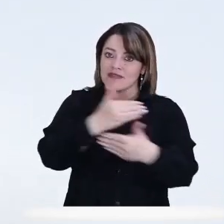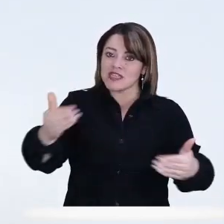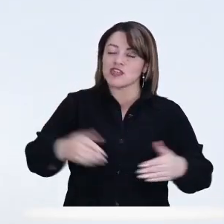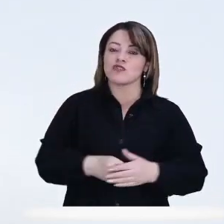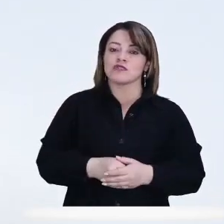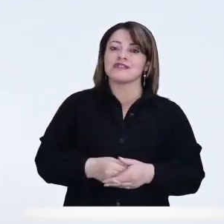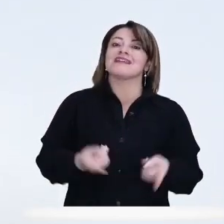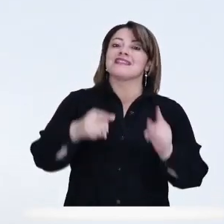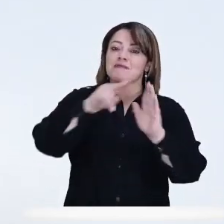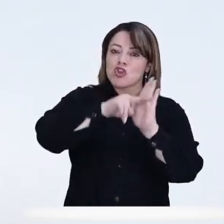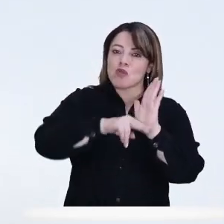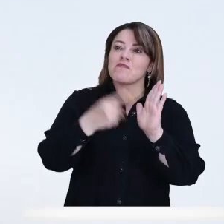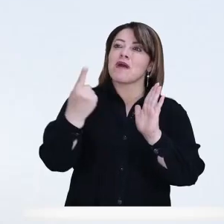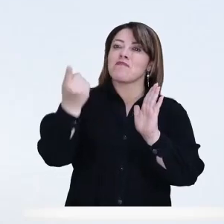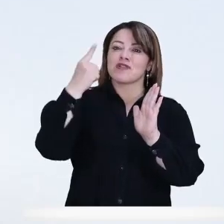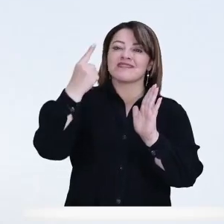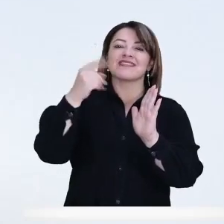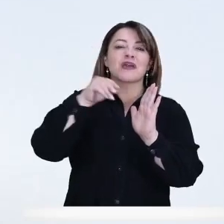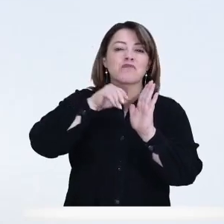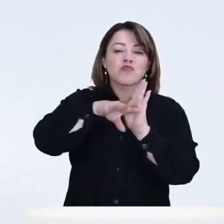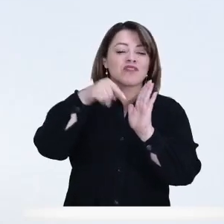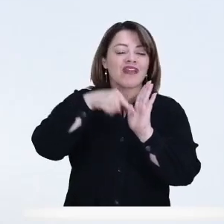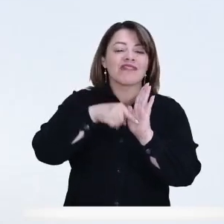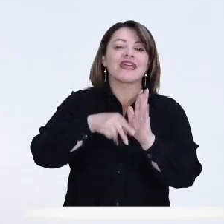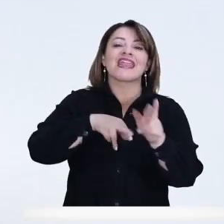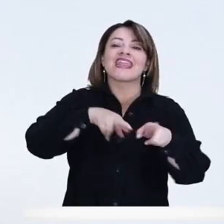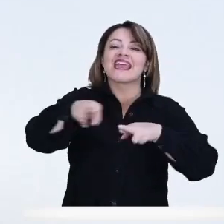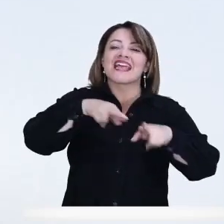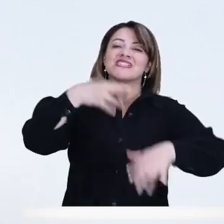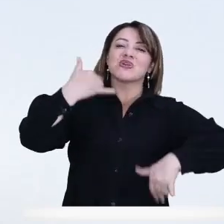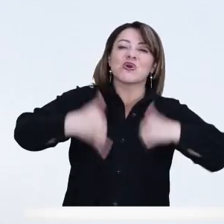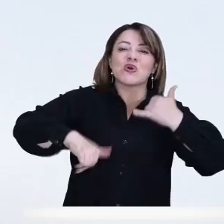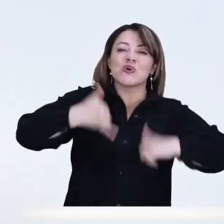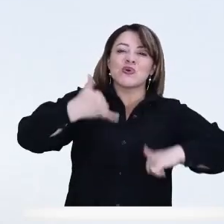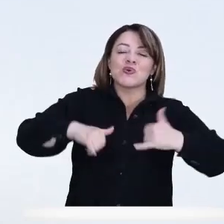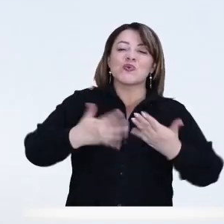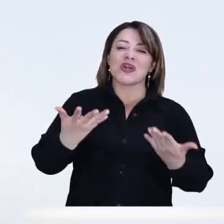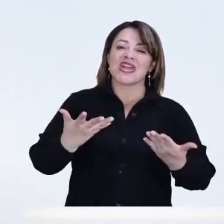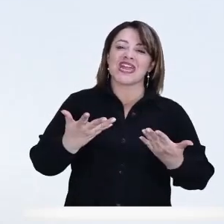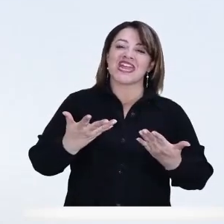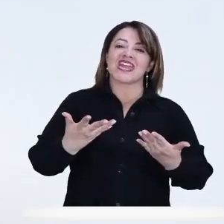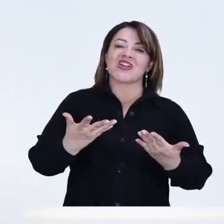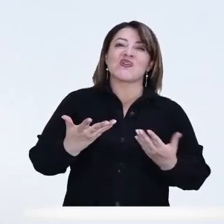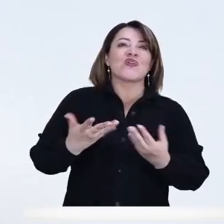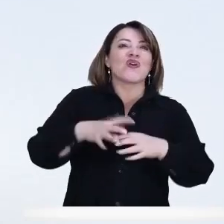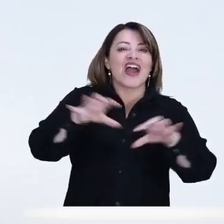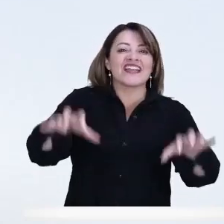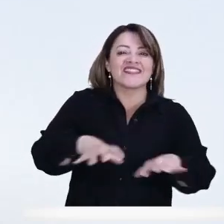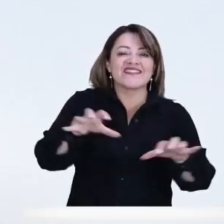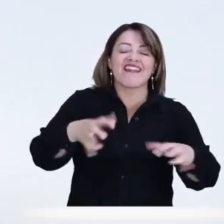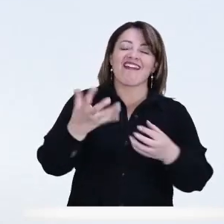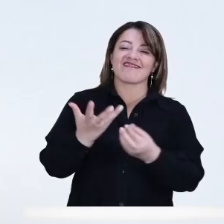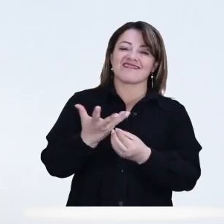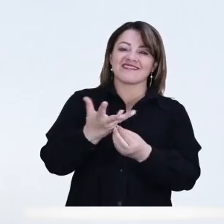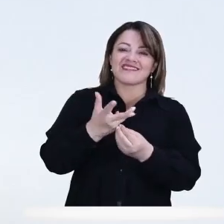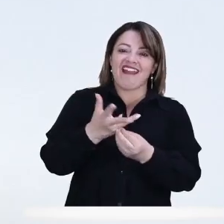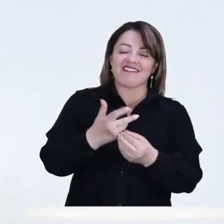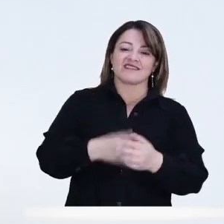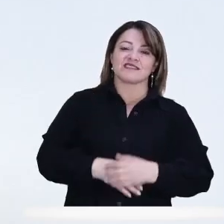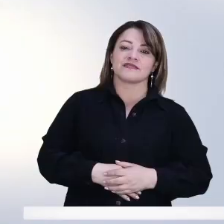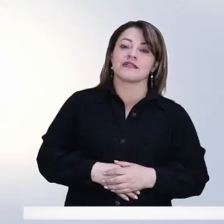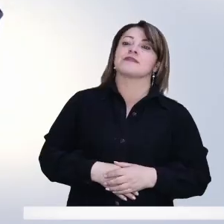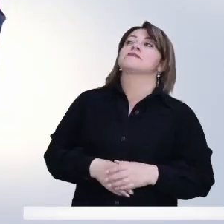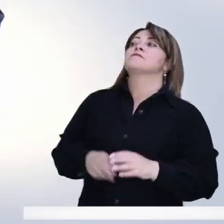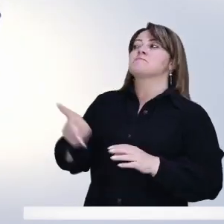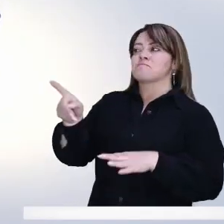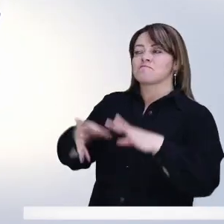igualmente una política de recreación permanente, de lúdica, de arte.